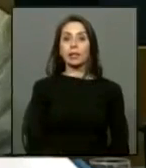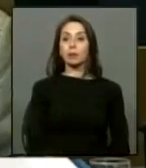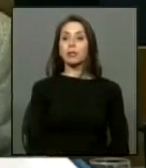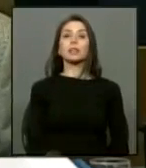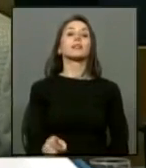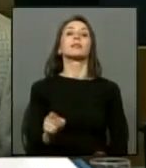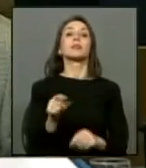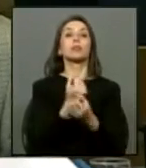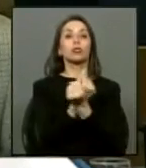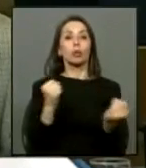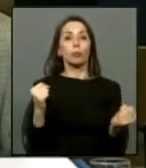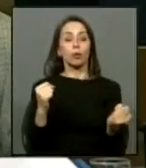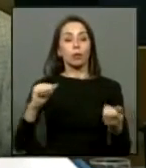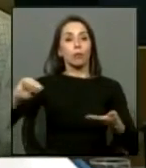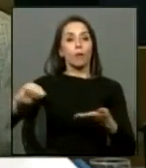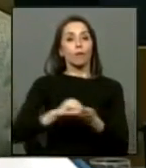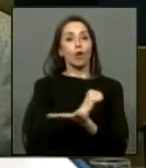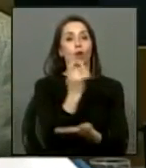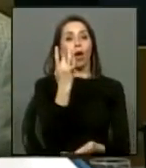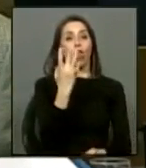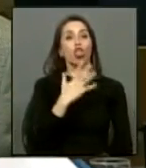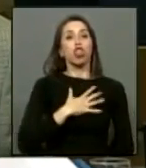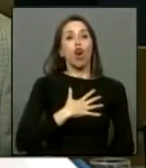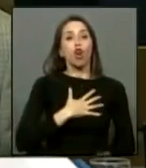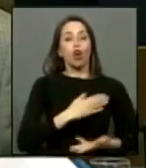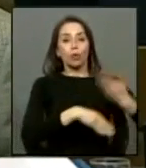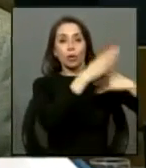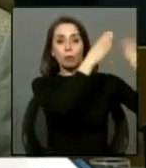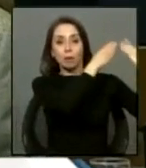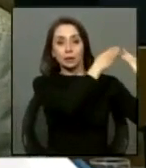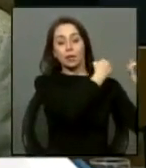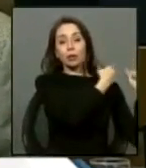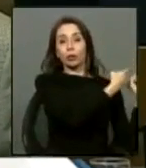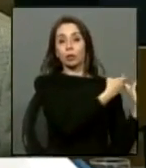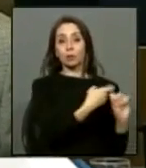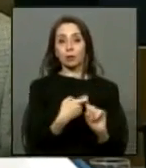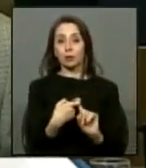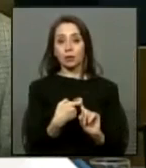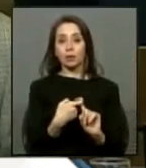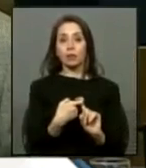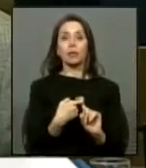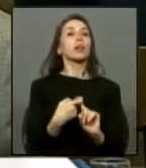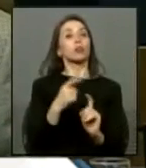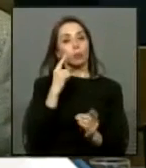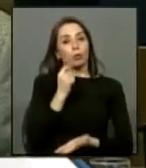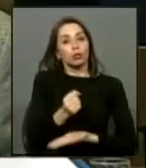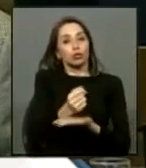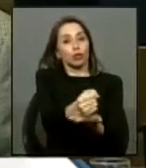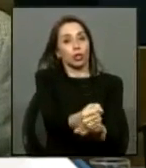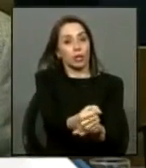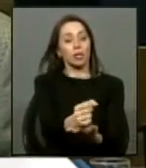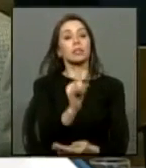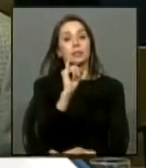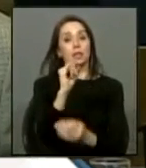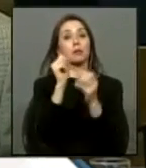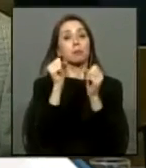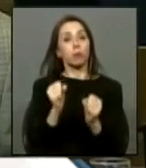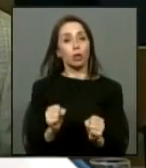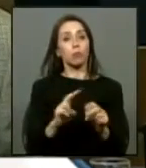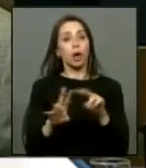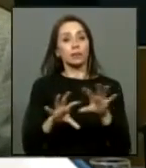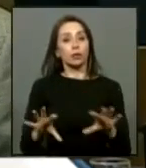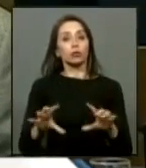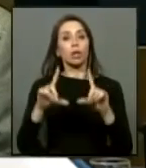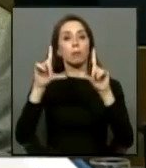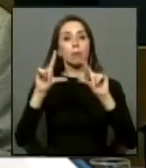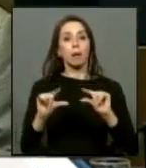podemos borrar el dolor del pasado que nosotros queremos hacer nuestro en señal de solidaridad pero sí podemos actuar para reducir